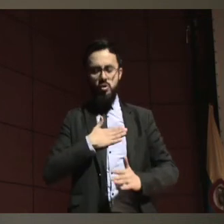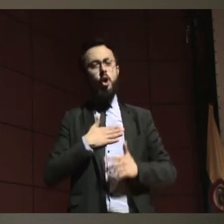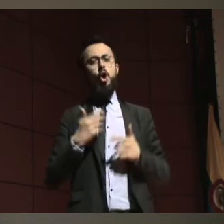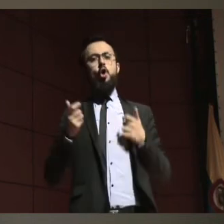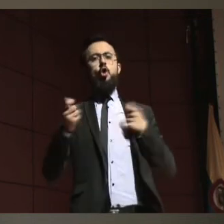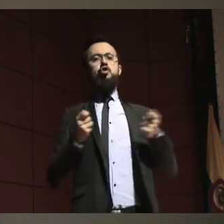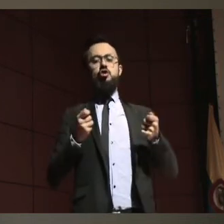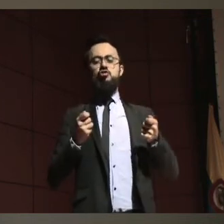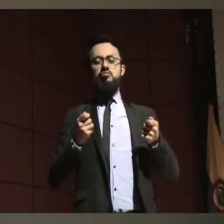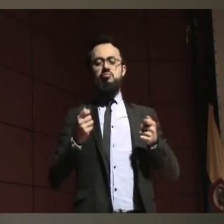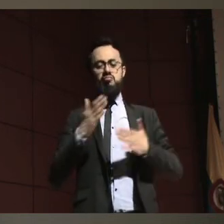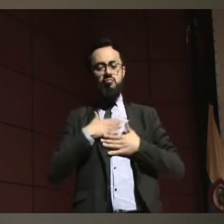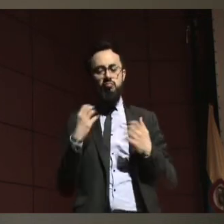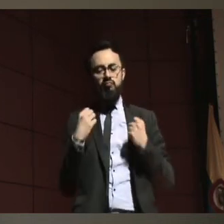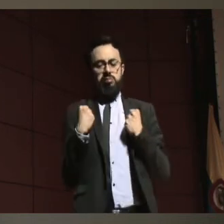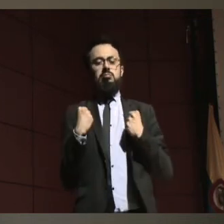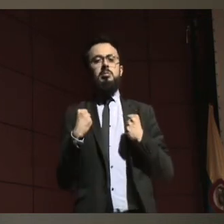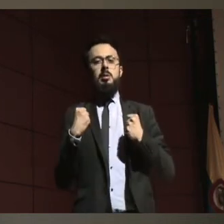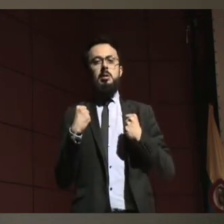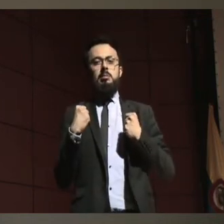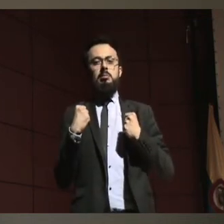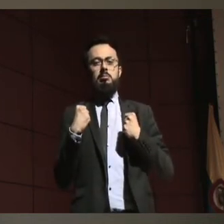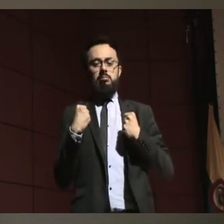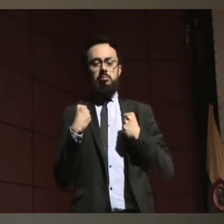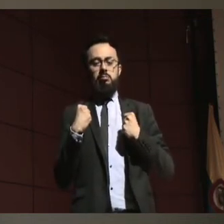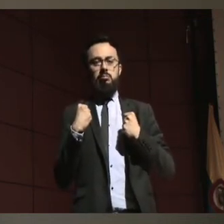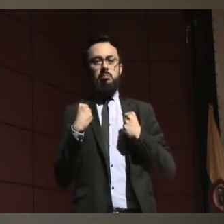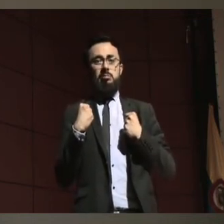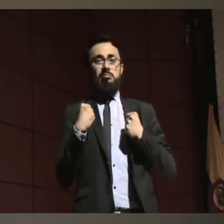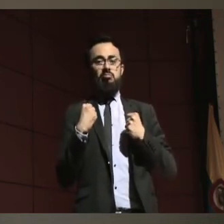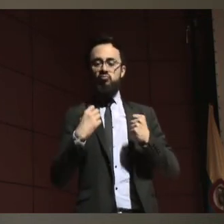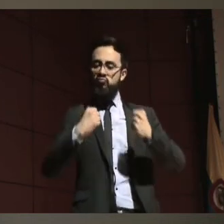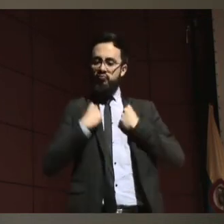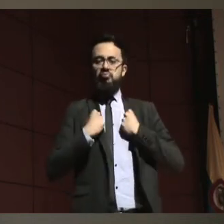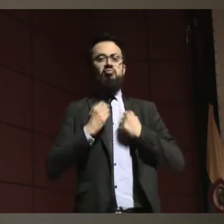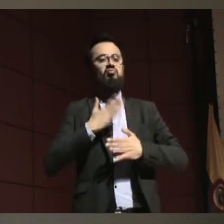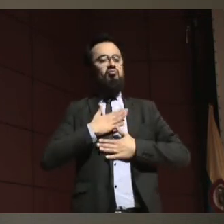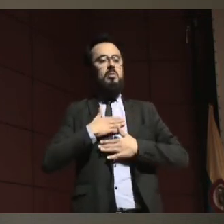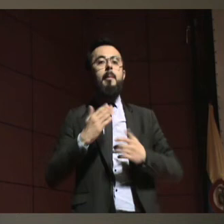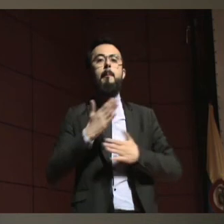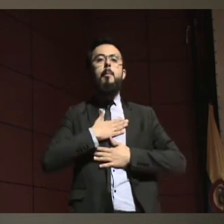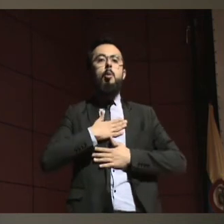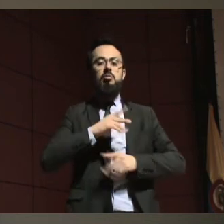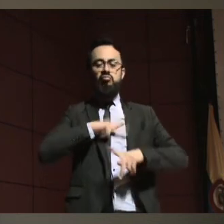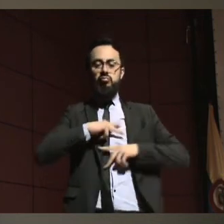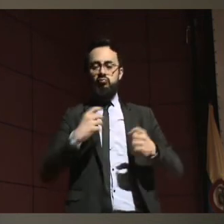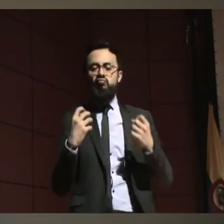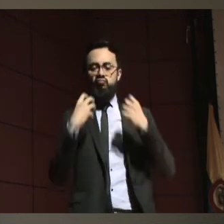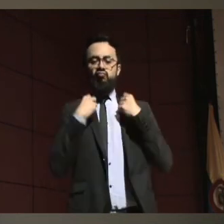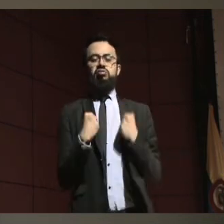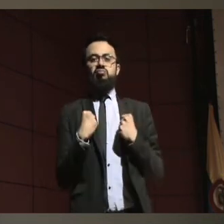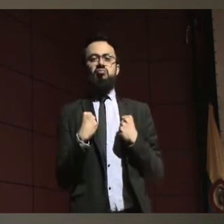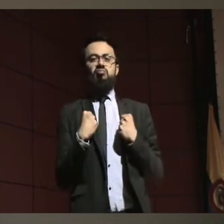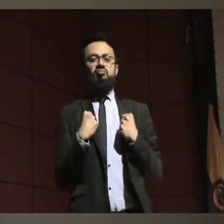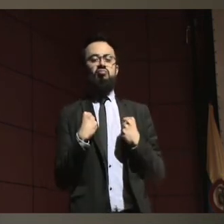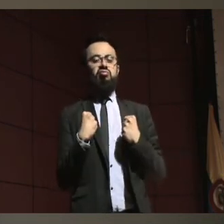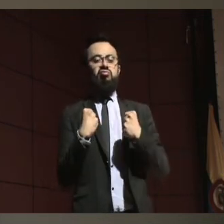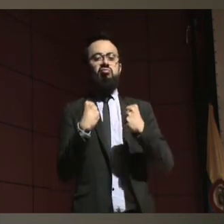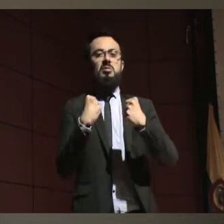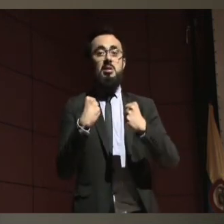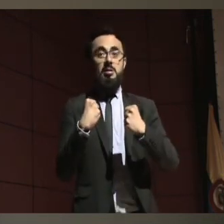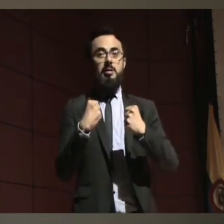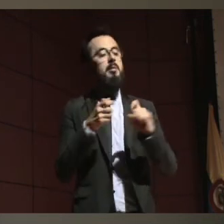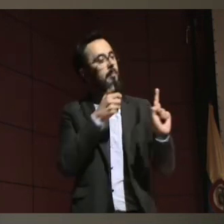a veces hasta nos falla a nosotros. Sí, a veces hay otros que toman las decisiones por uno. Si no tenemos la